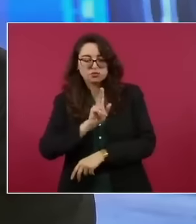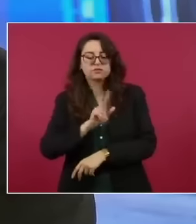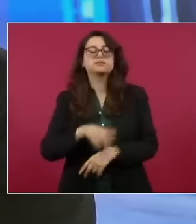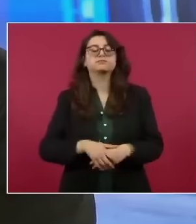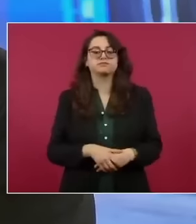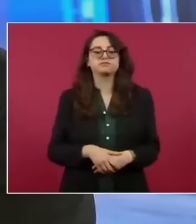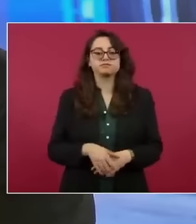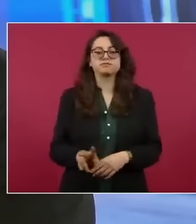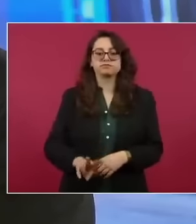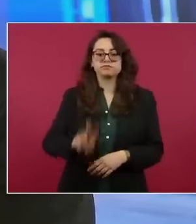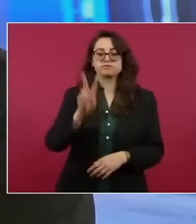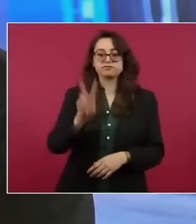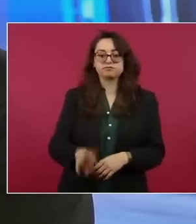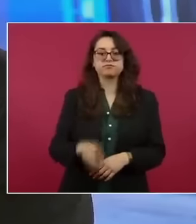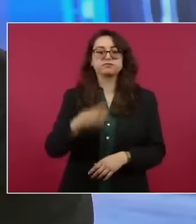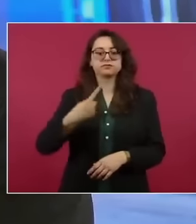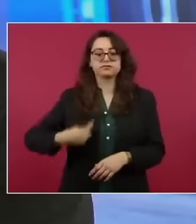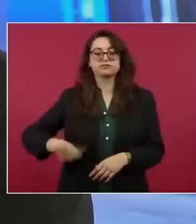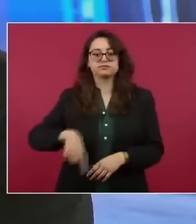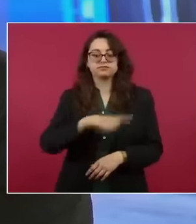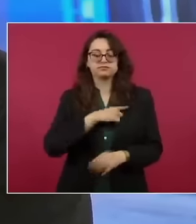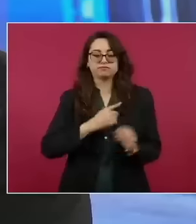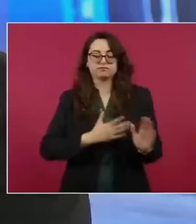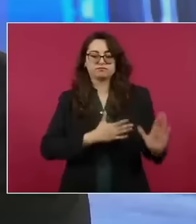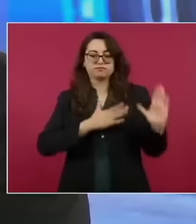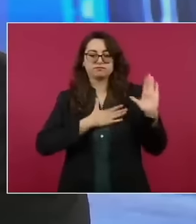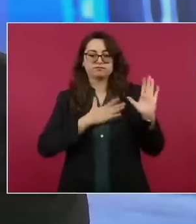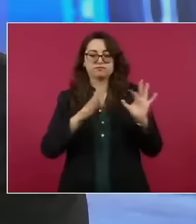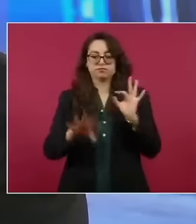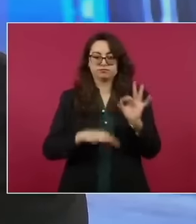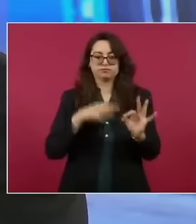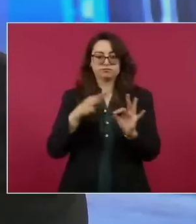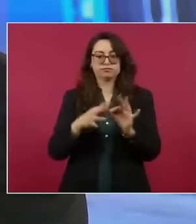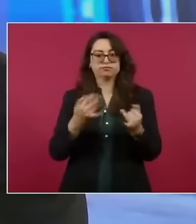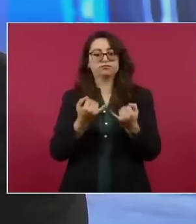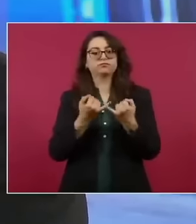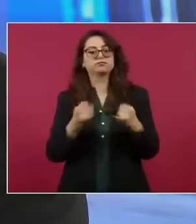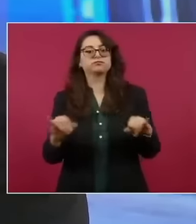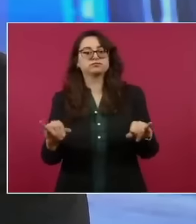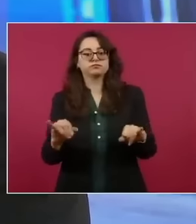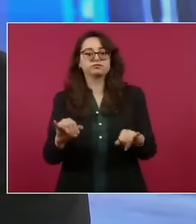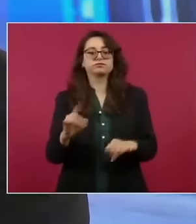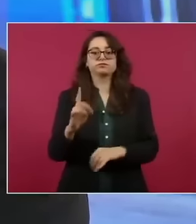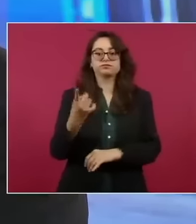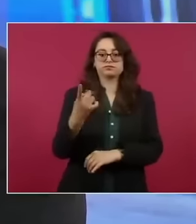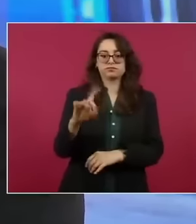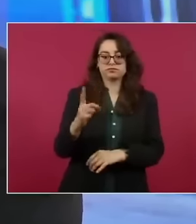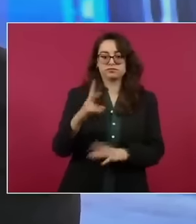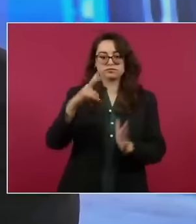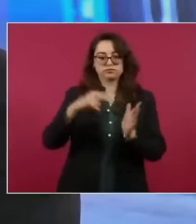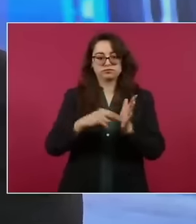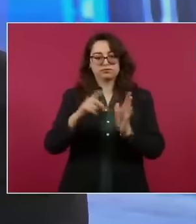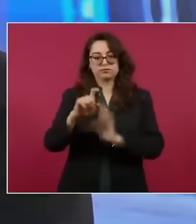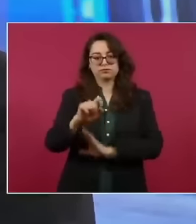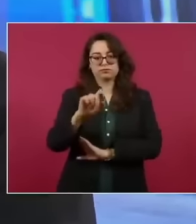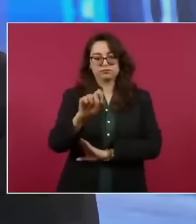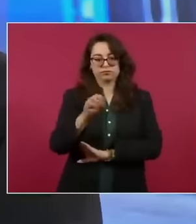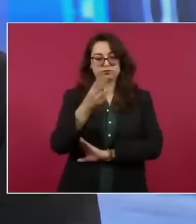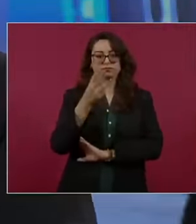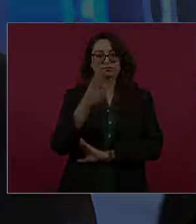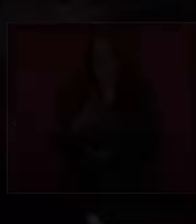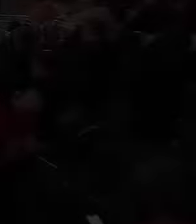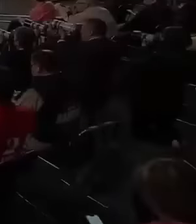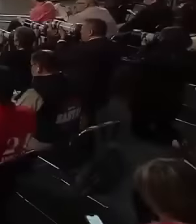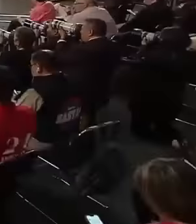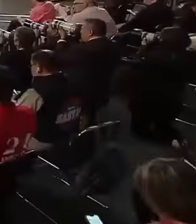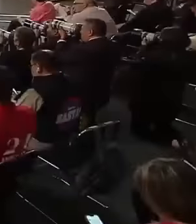vamos también a cumplir el compromiso de que el Tren Maya va a estar inaugurado en diciembre del 2023 por el